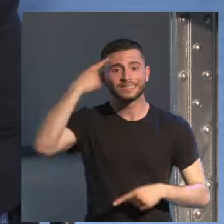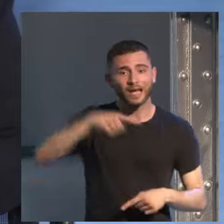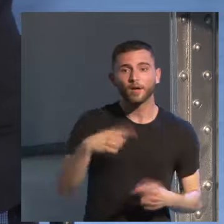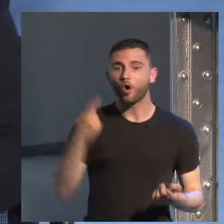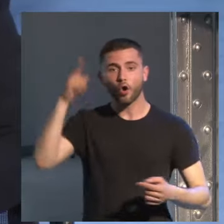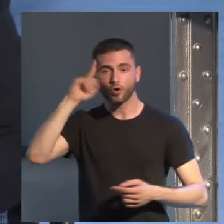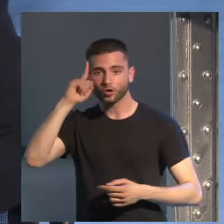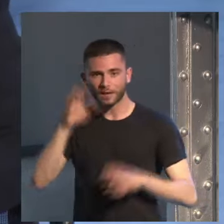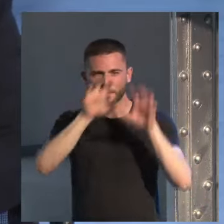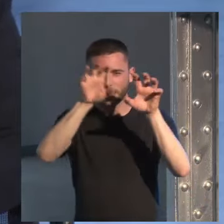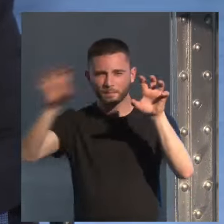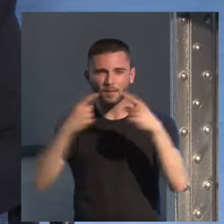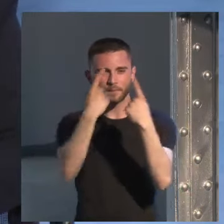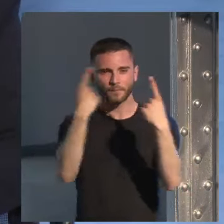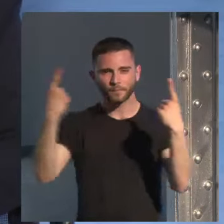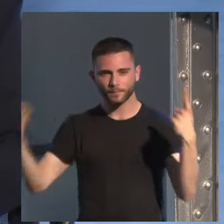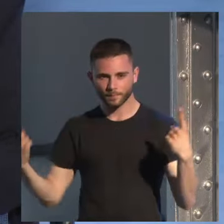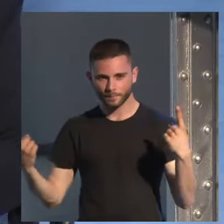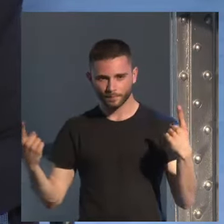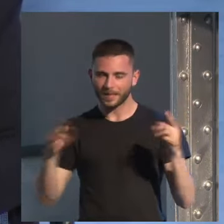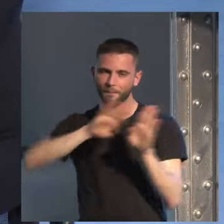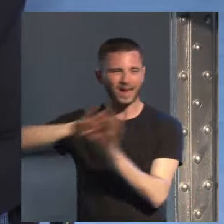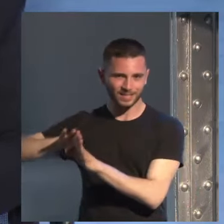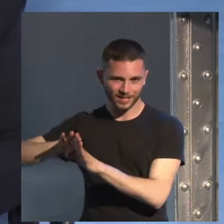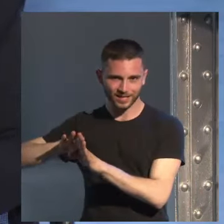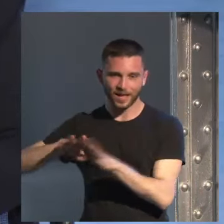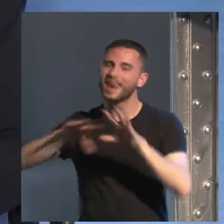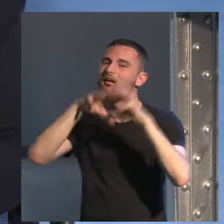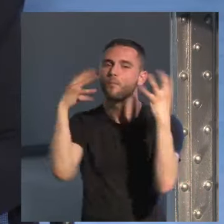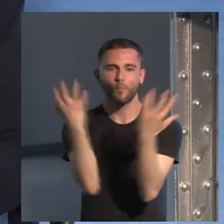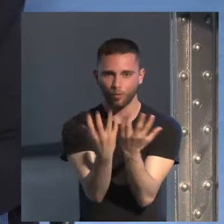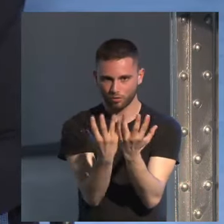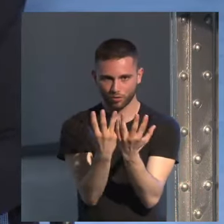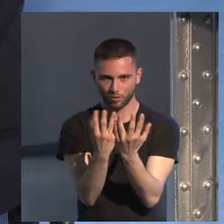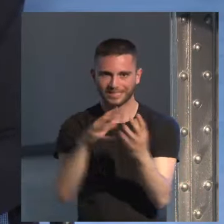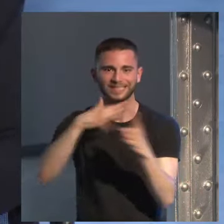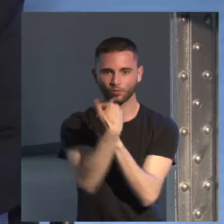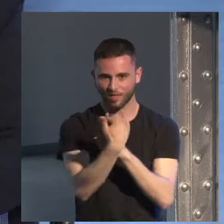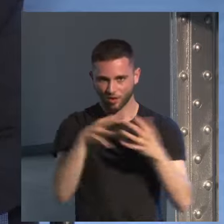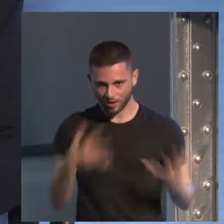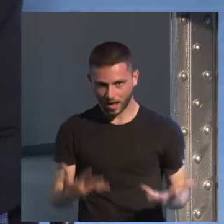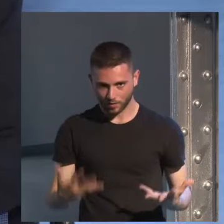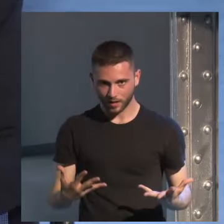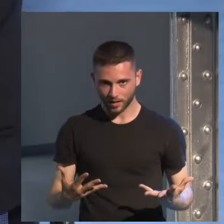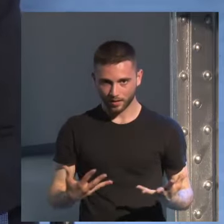situación país por país sino la situación mundial que nos llega y que